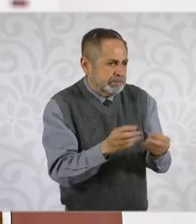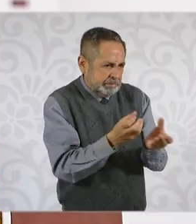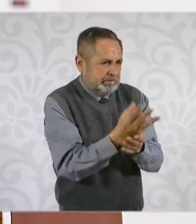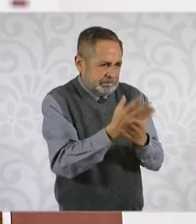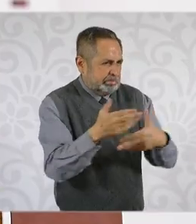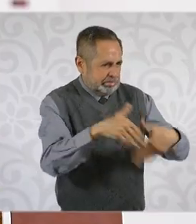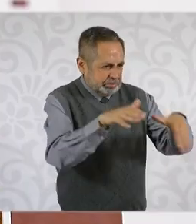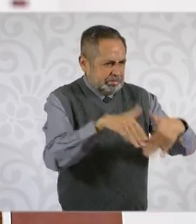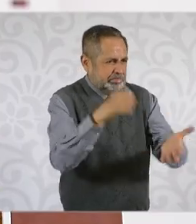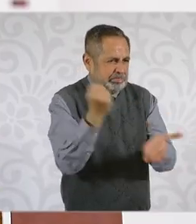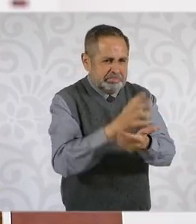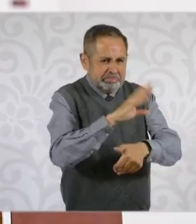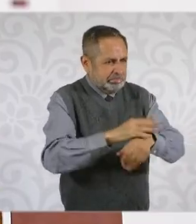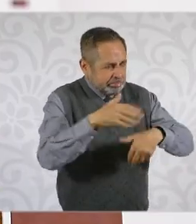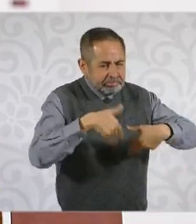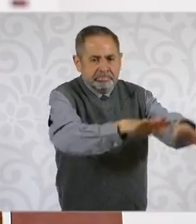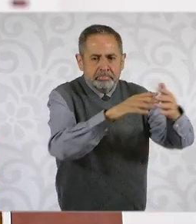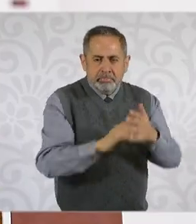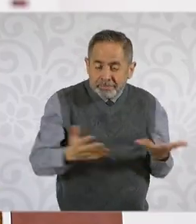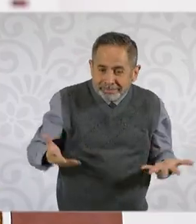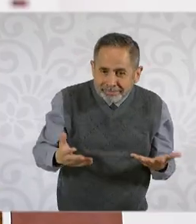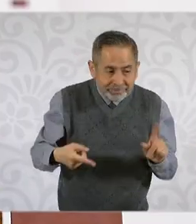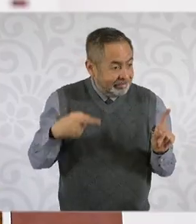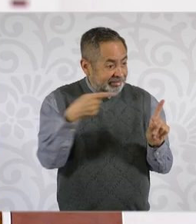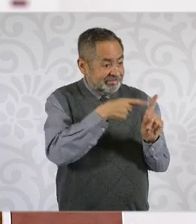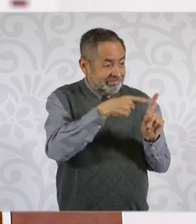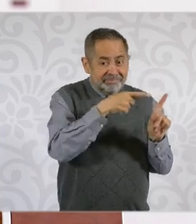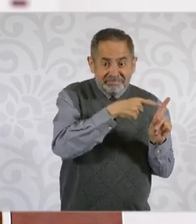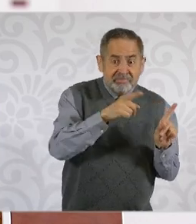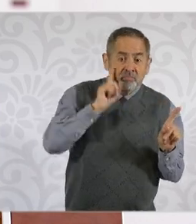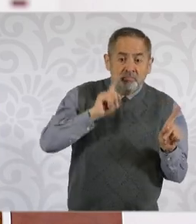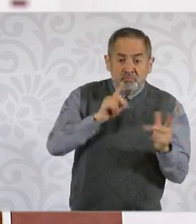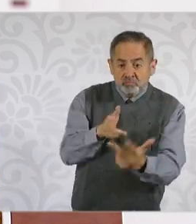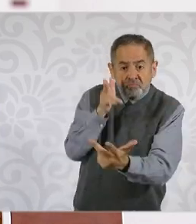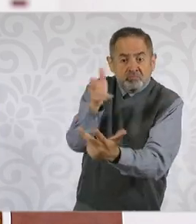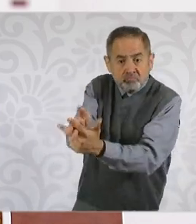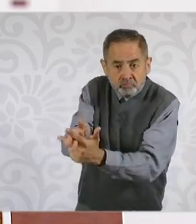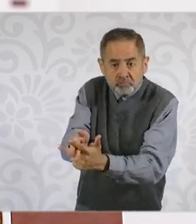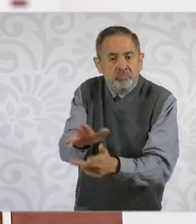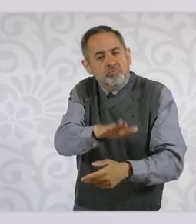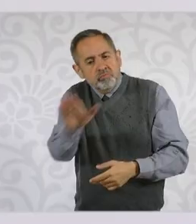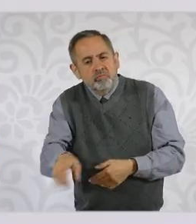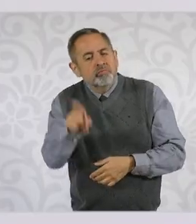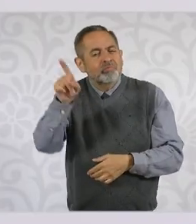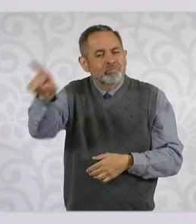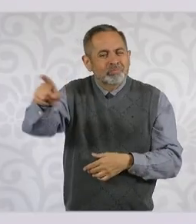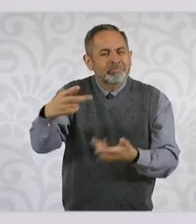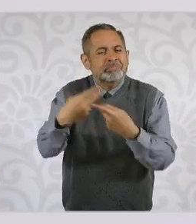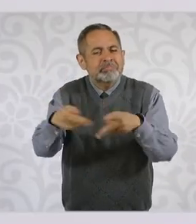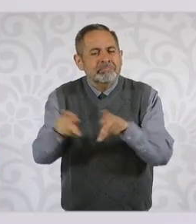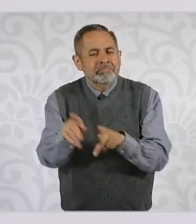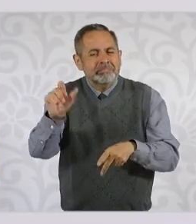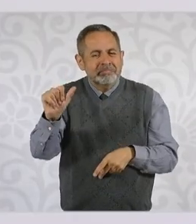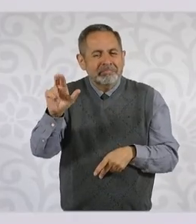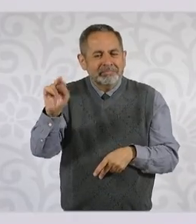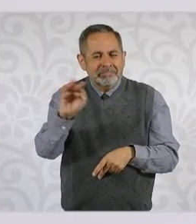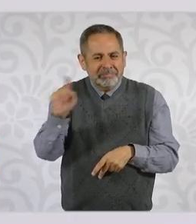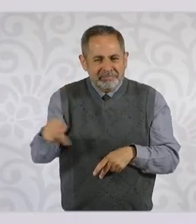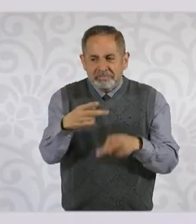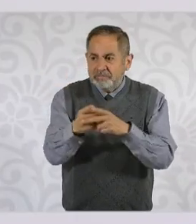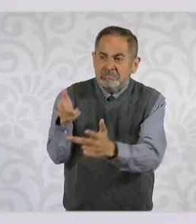autor intelectual del asesinato de dos ciudadanos israelíes en la Plaza Arts. En julio de